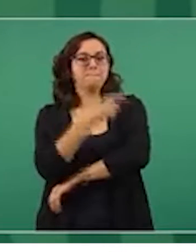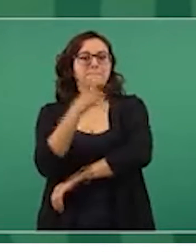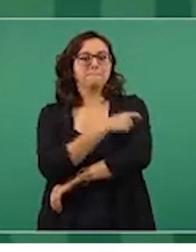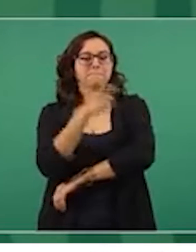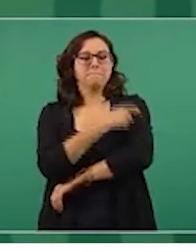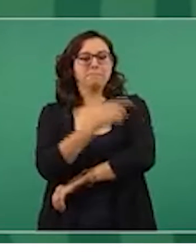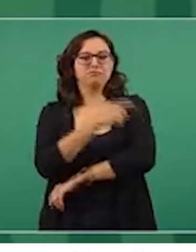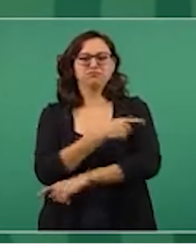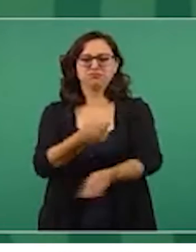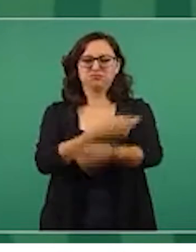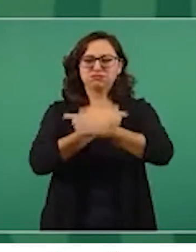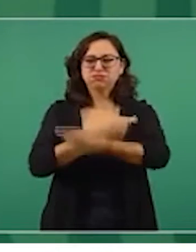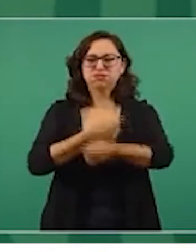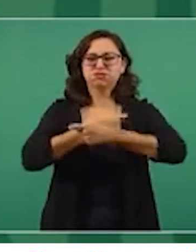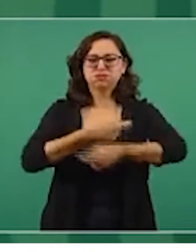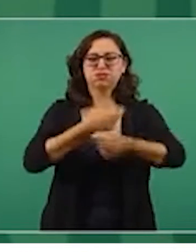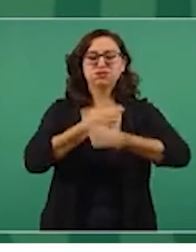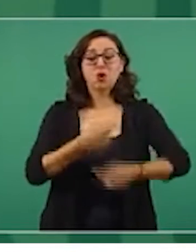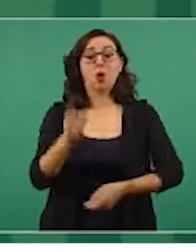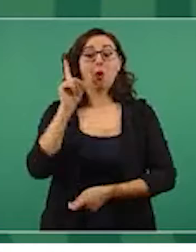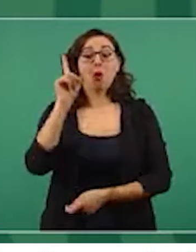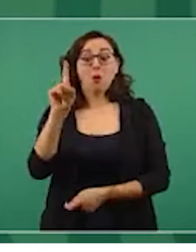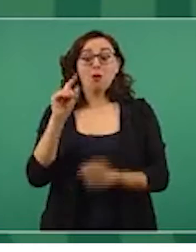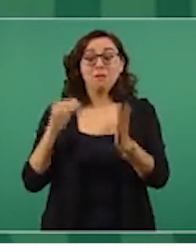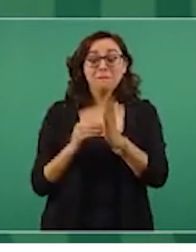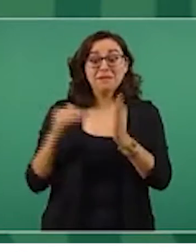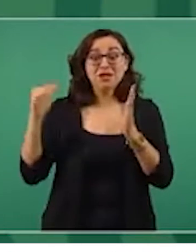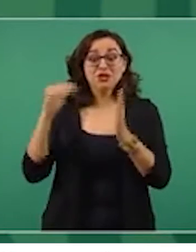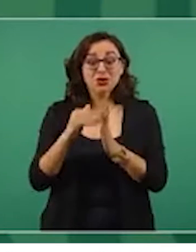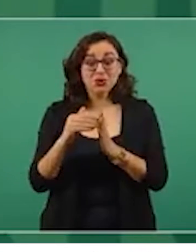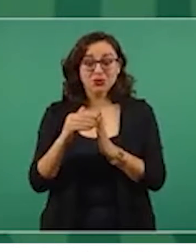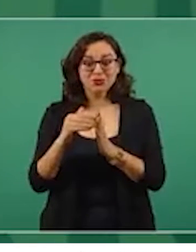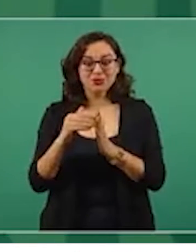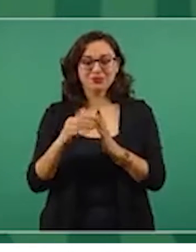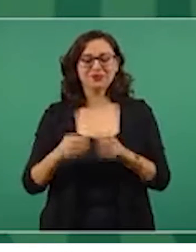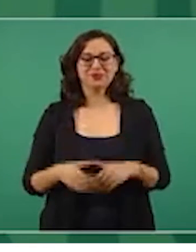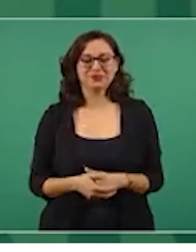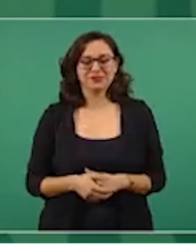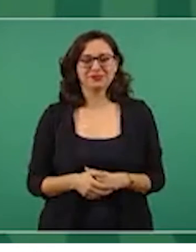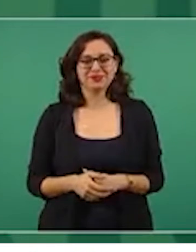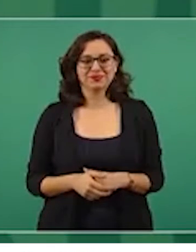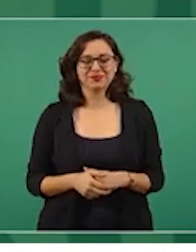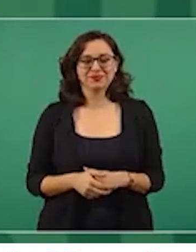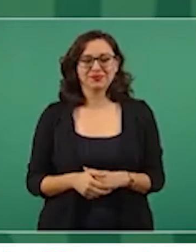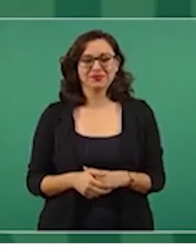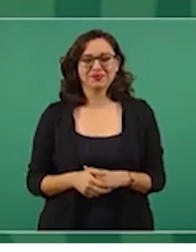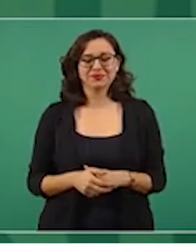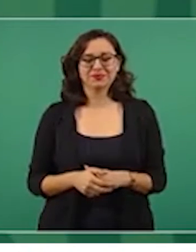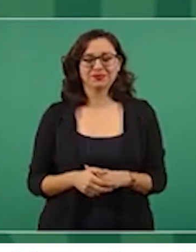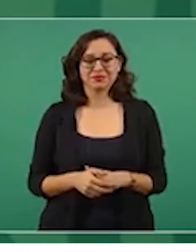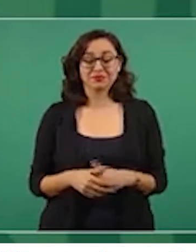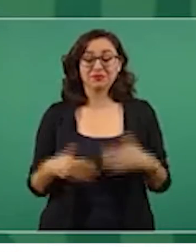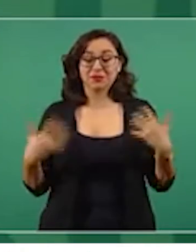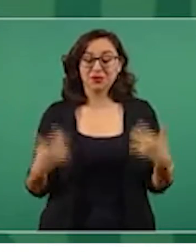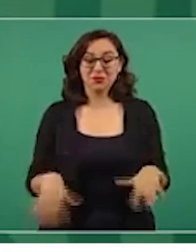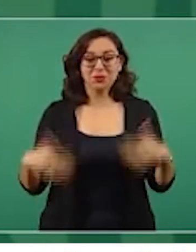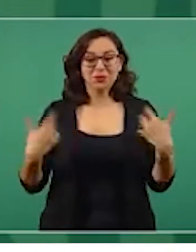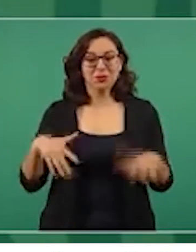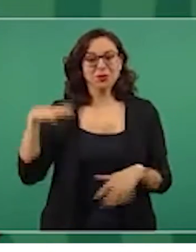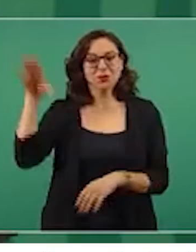millón de personas, es cifra